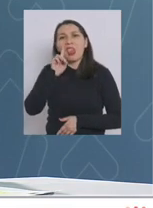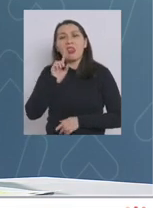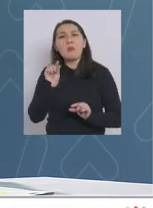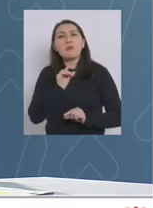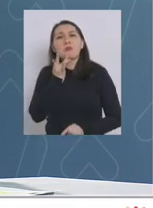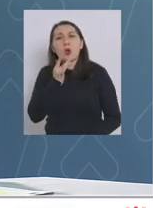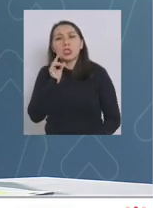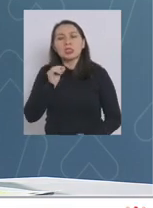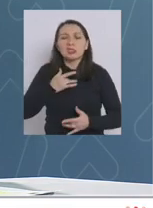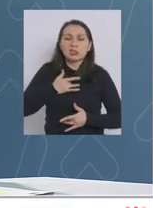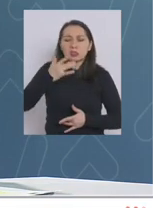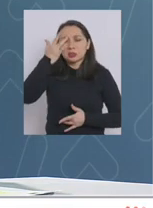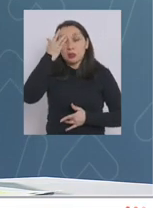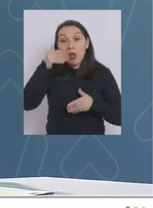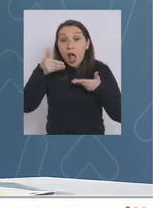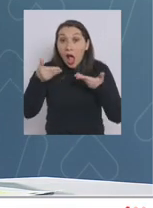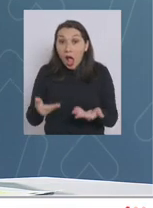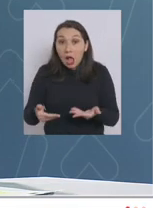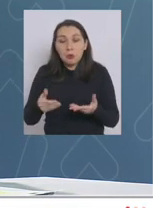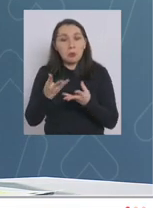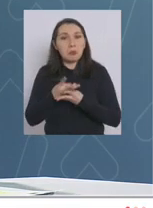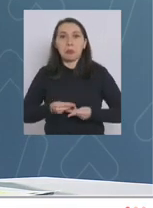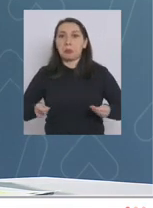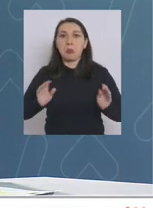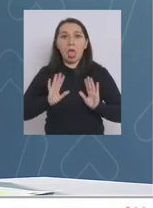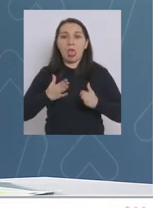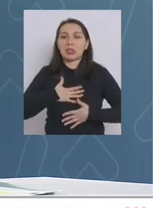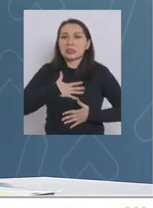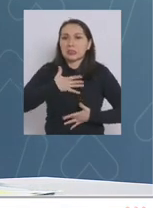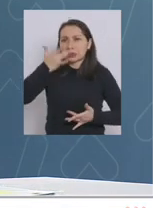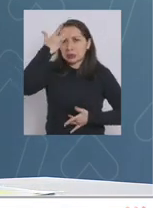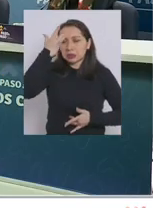síntomas leves y actualmente se encuentra sin ningún síntoma.